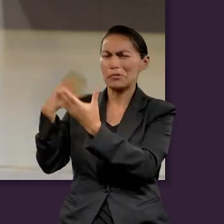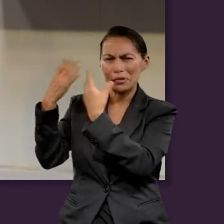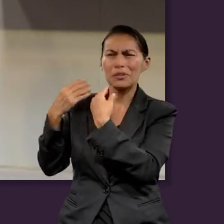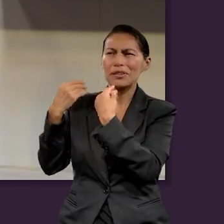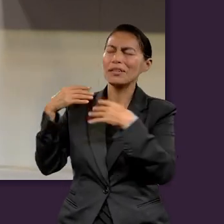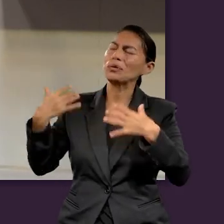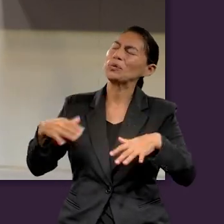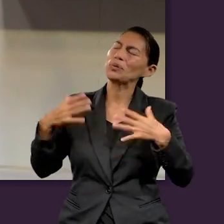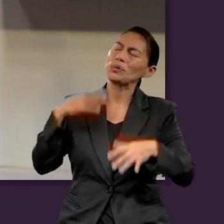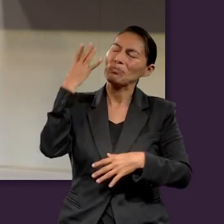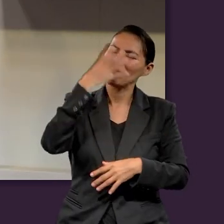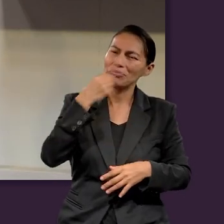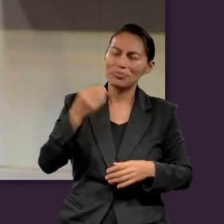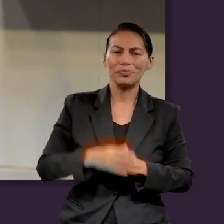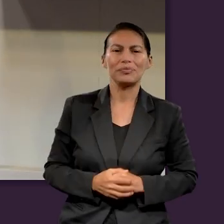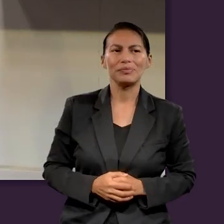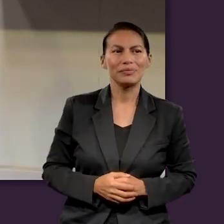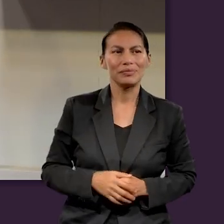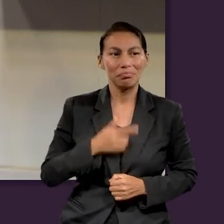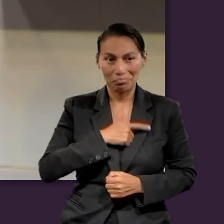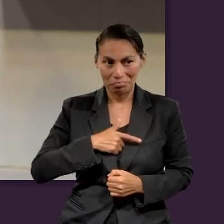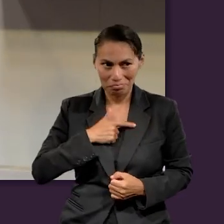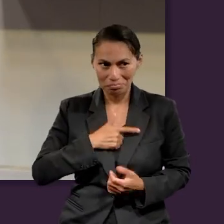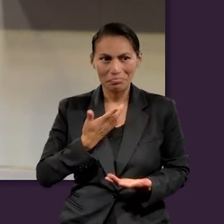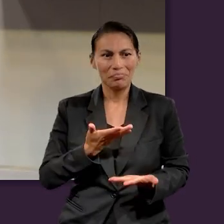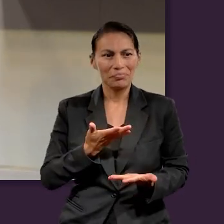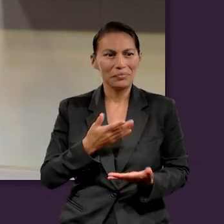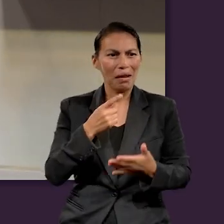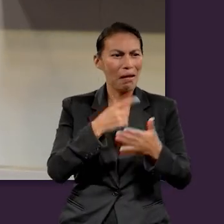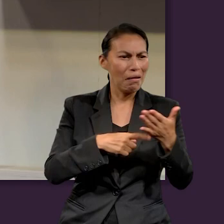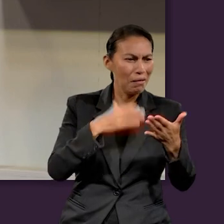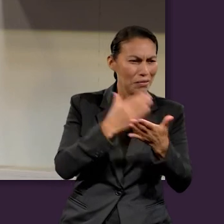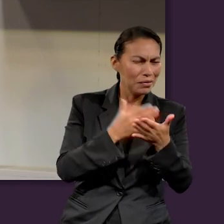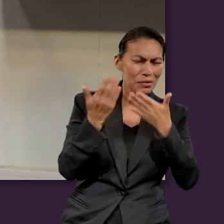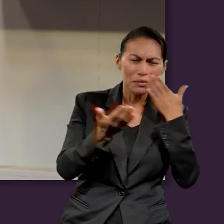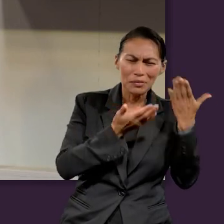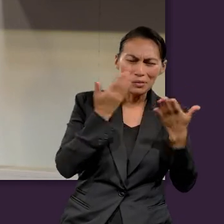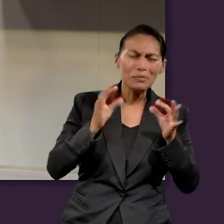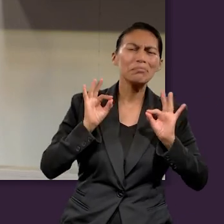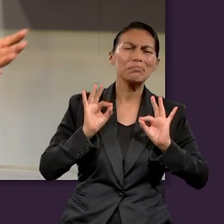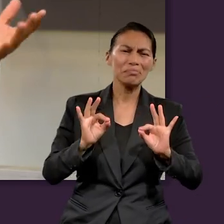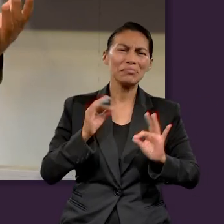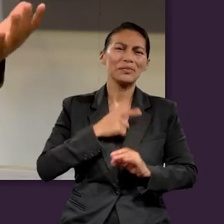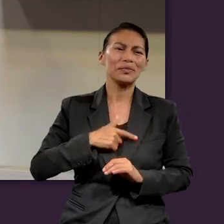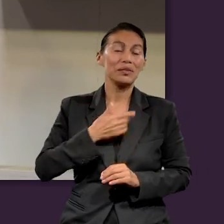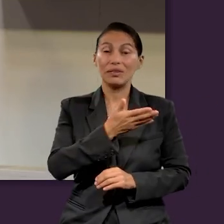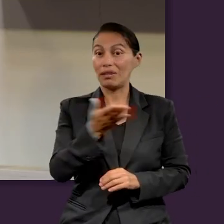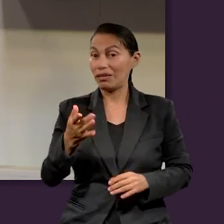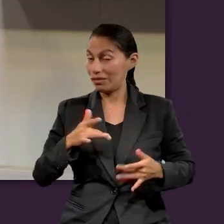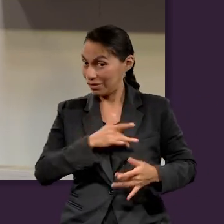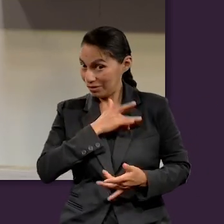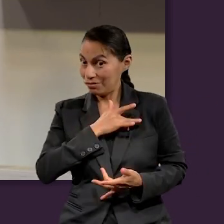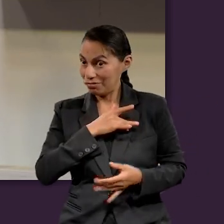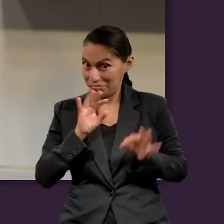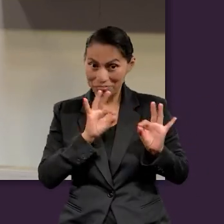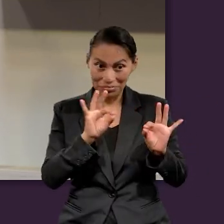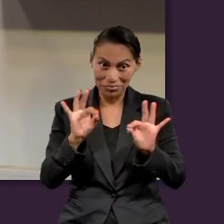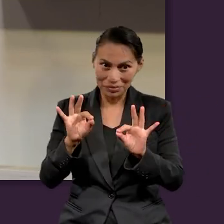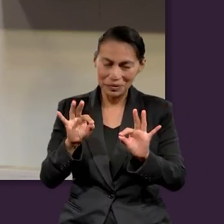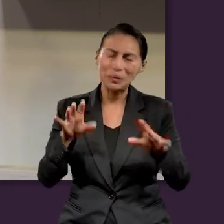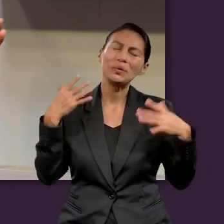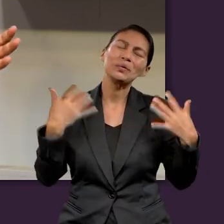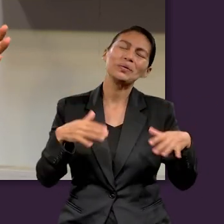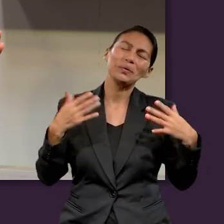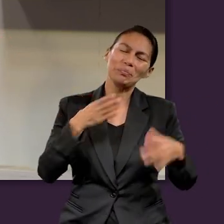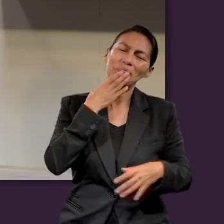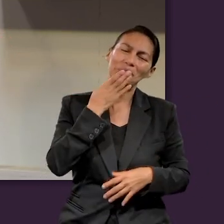quiero decirles que me he sentido muy a gusto con ustedes en el repaso de esta lección. ¿Cómo